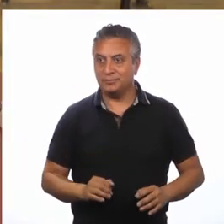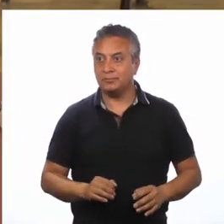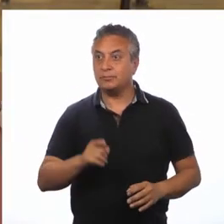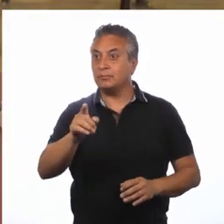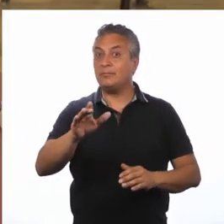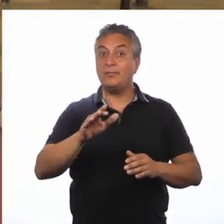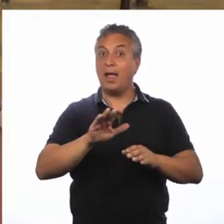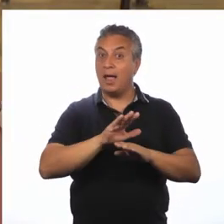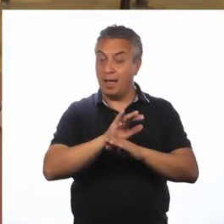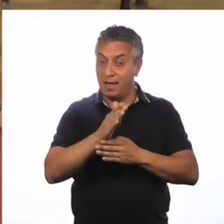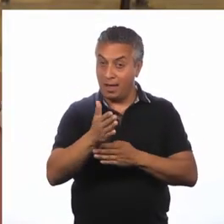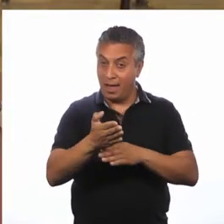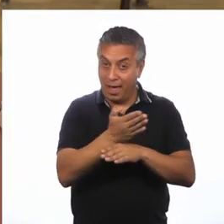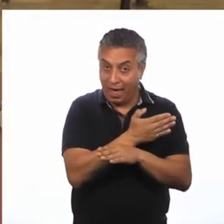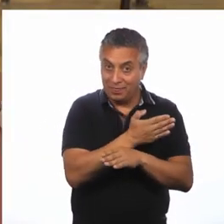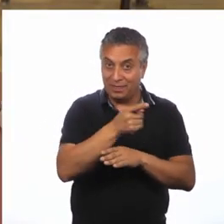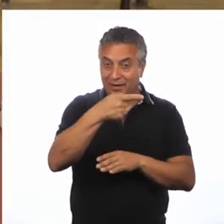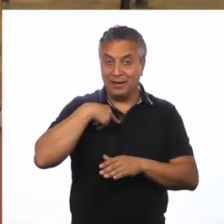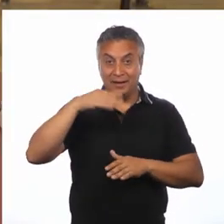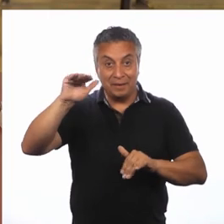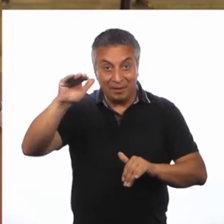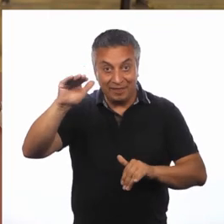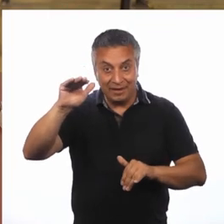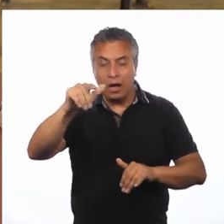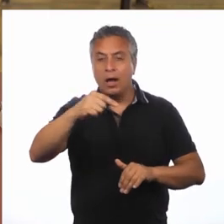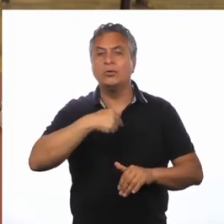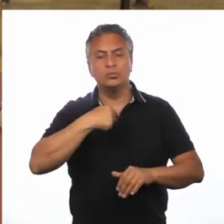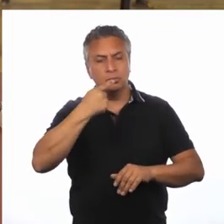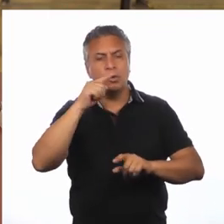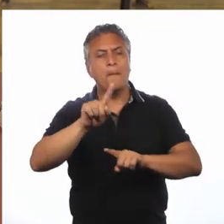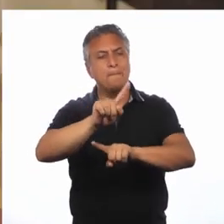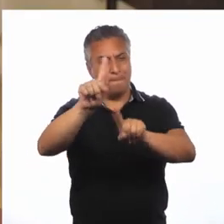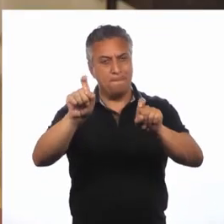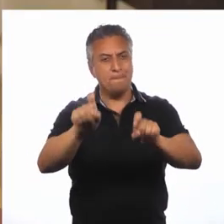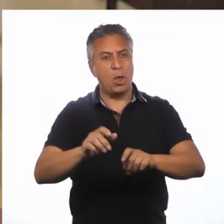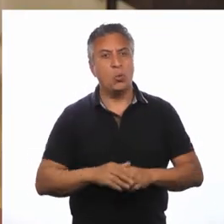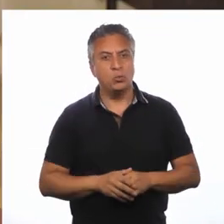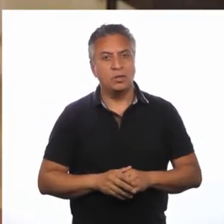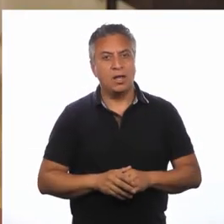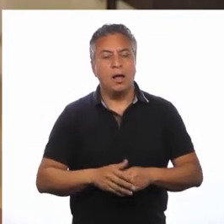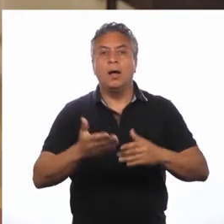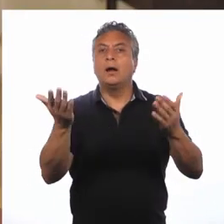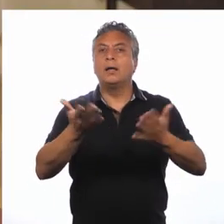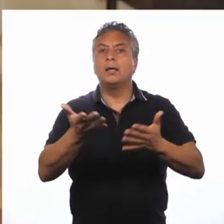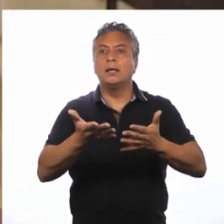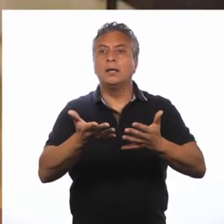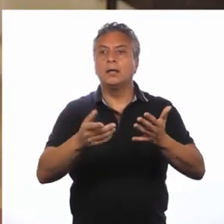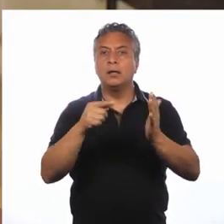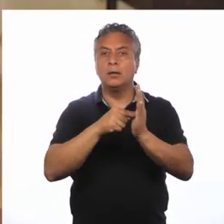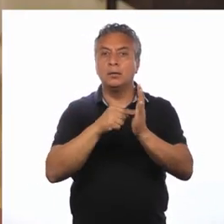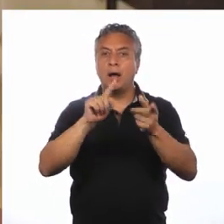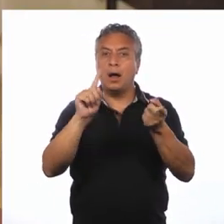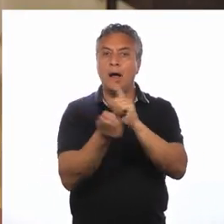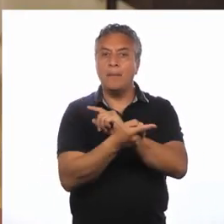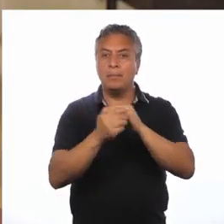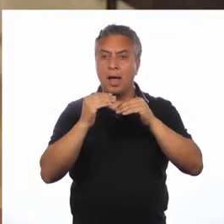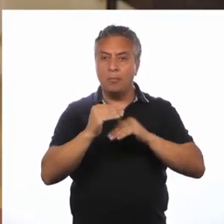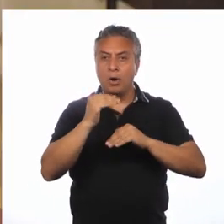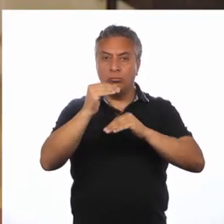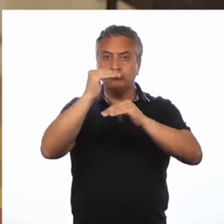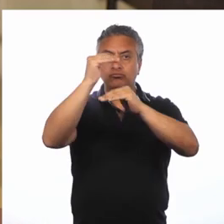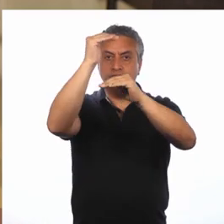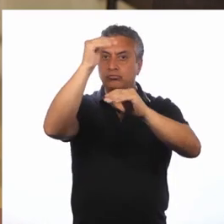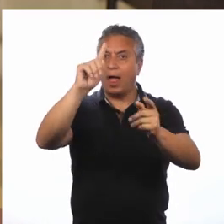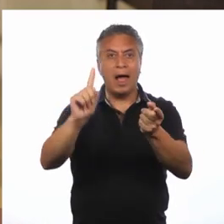Antes de despedirnos Te quiero dejar La siguiente pregunta ¿Qué ocurrirá Si cambiamos Las proporciones